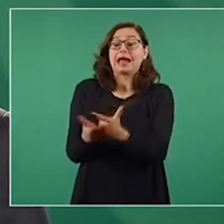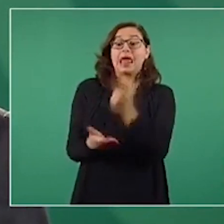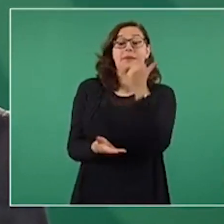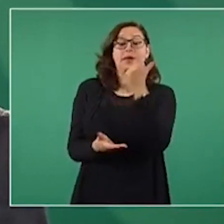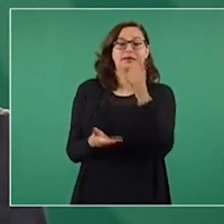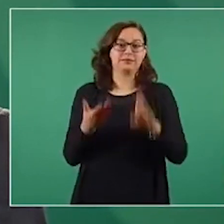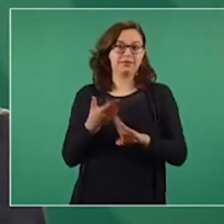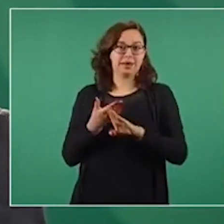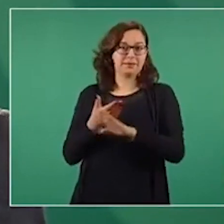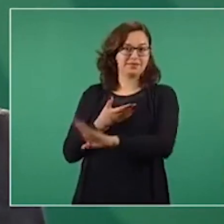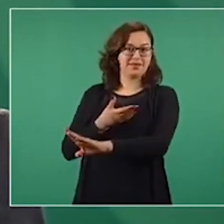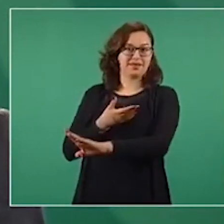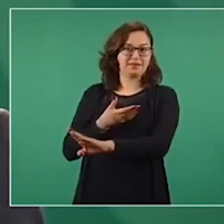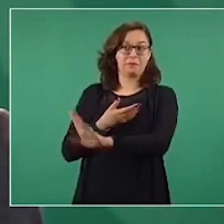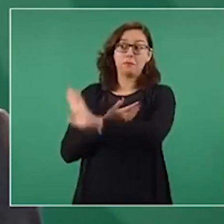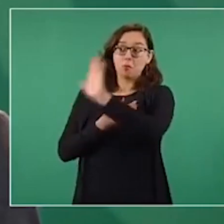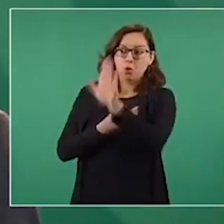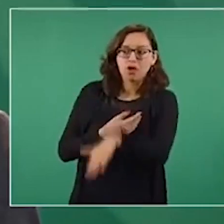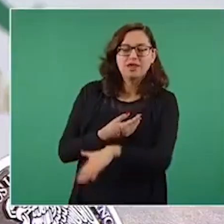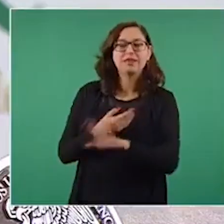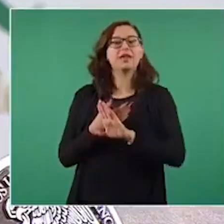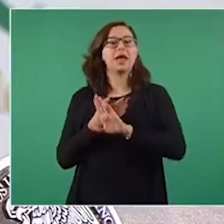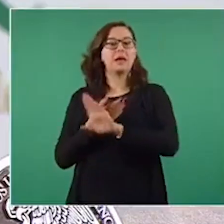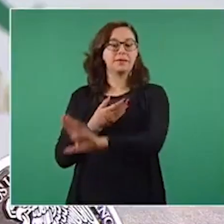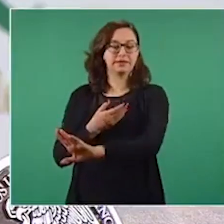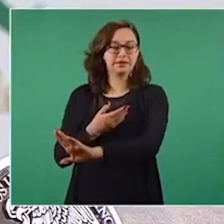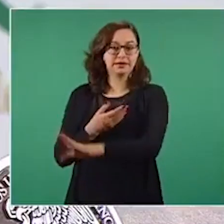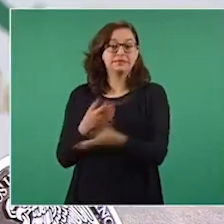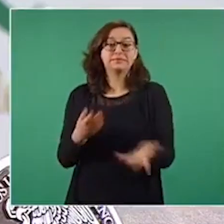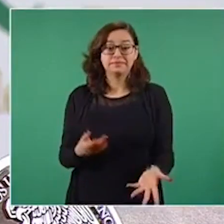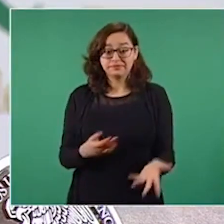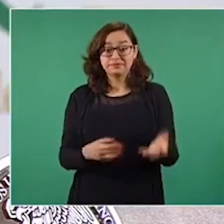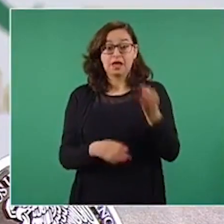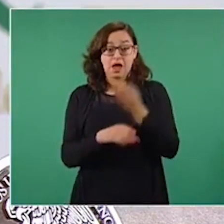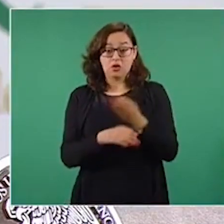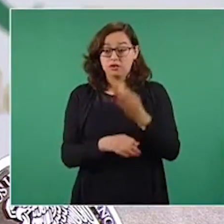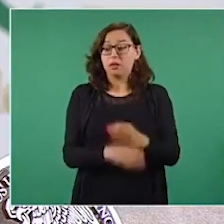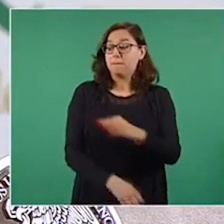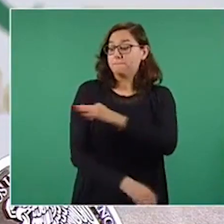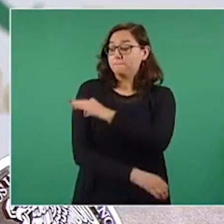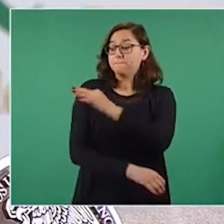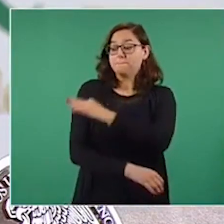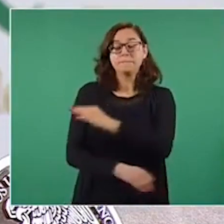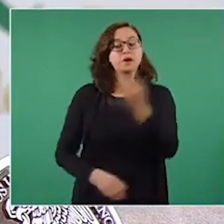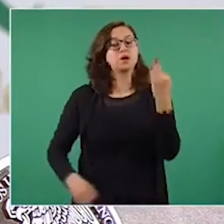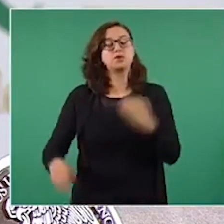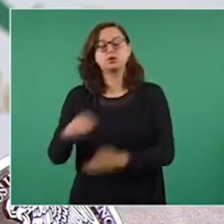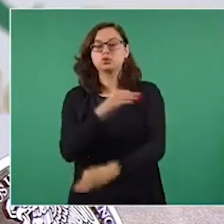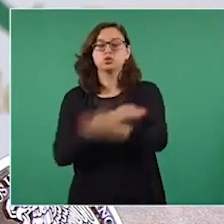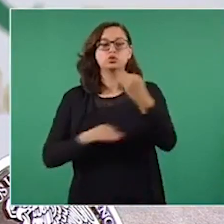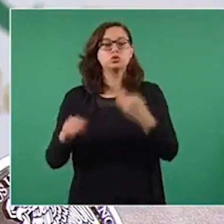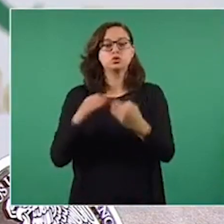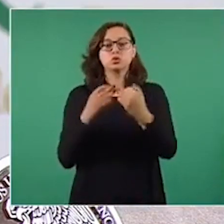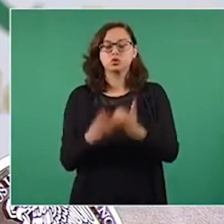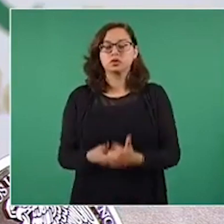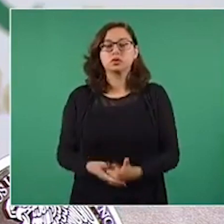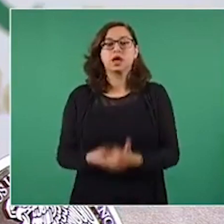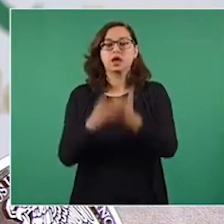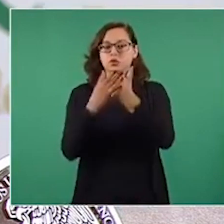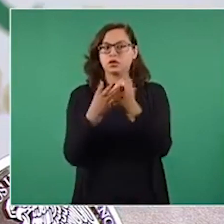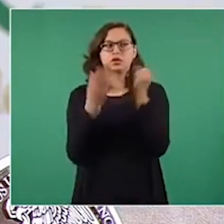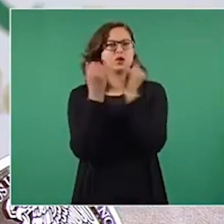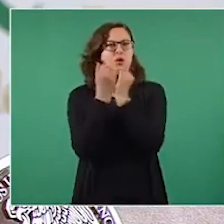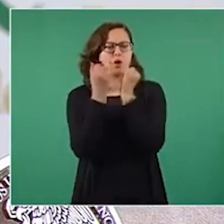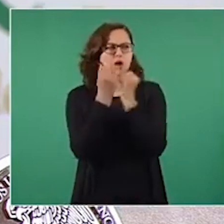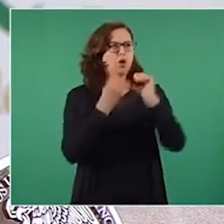peligro de morir por COVID. Las vacunas, todas las vacunas que estamos utilizando en México, que son las mismas que se utilizan en varios otros países,